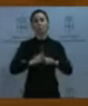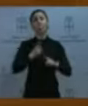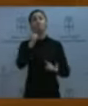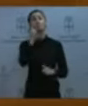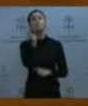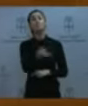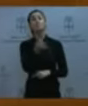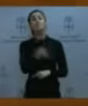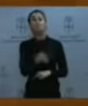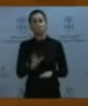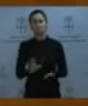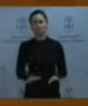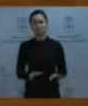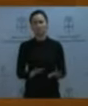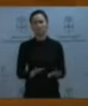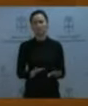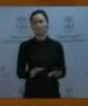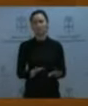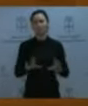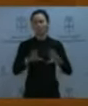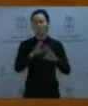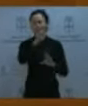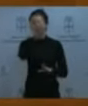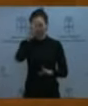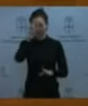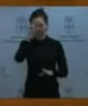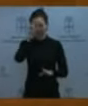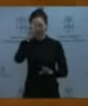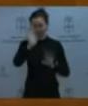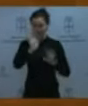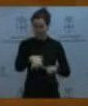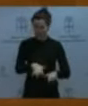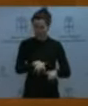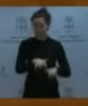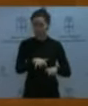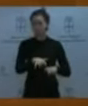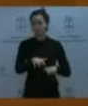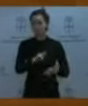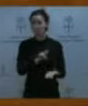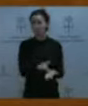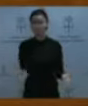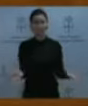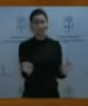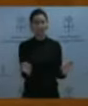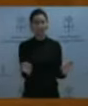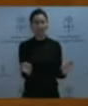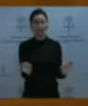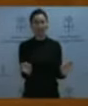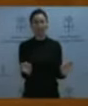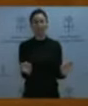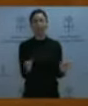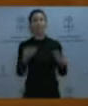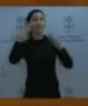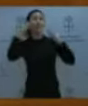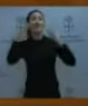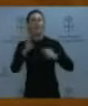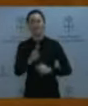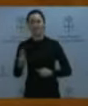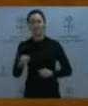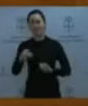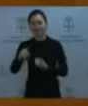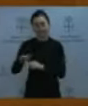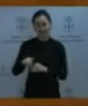que ya hay, creo que la Comunidad de Madrid y la Comunidad de Castilla y León ya no utilizan este método, y mire, hay que felicitar al Partido Popular,